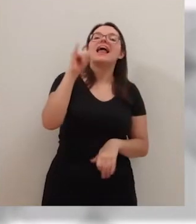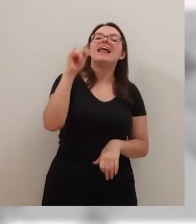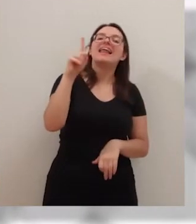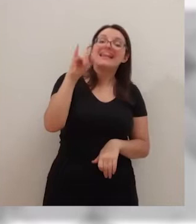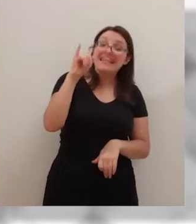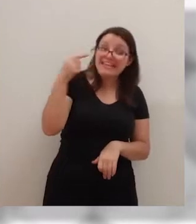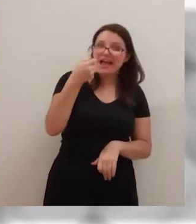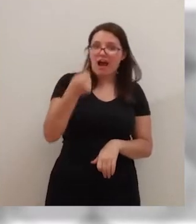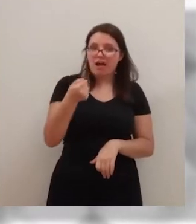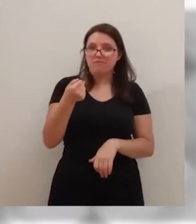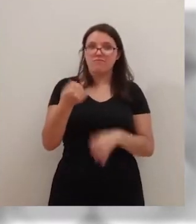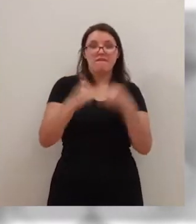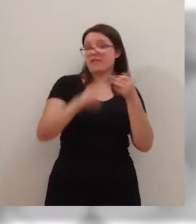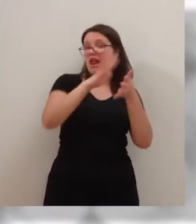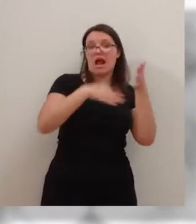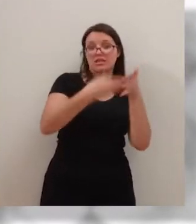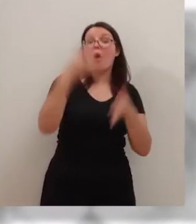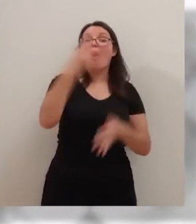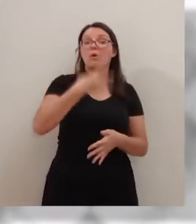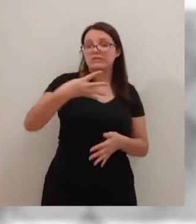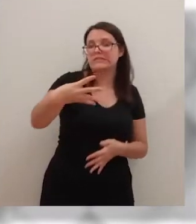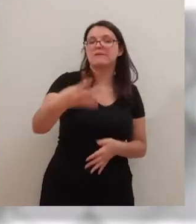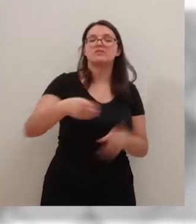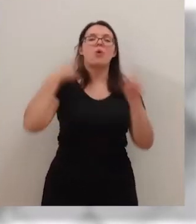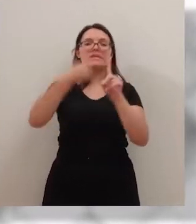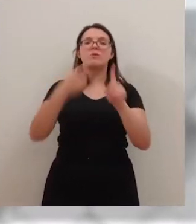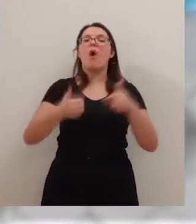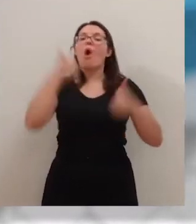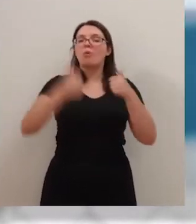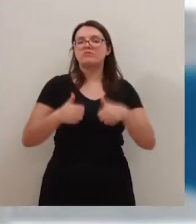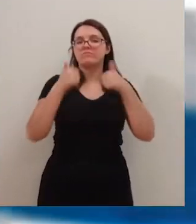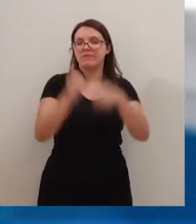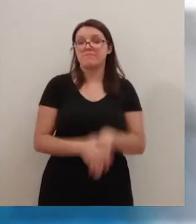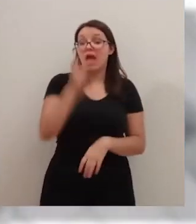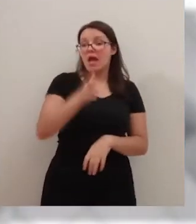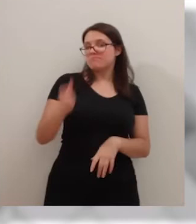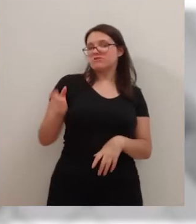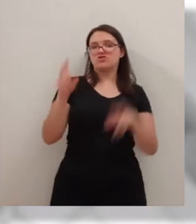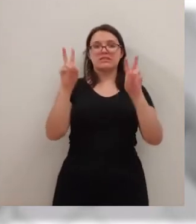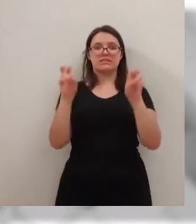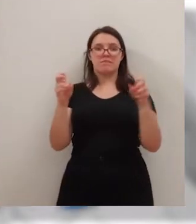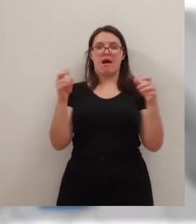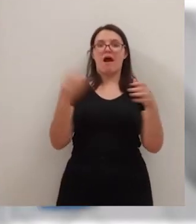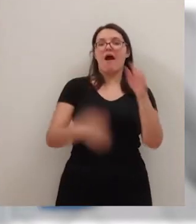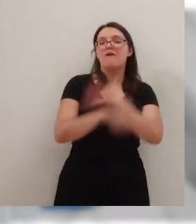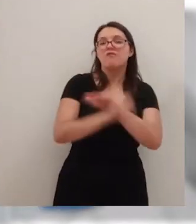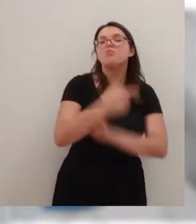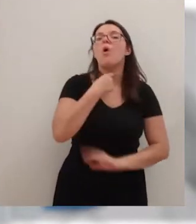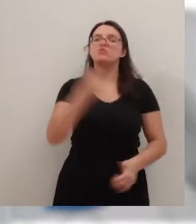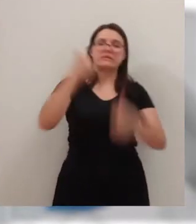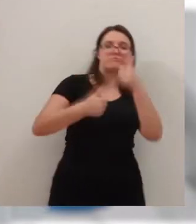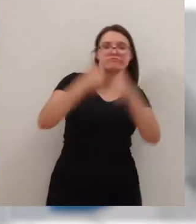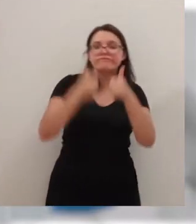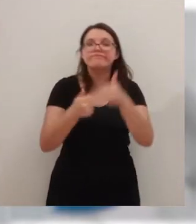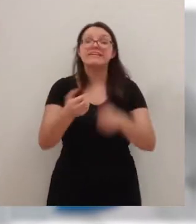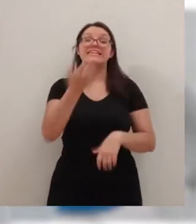calendario, cuatro semanas por delante, para que comience la competición. Los que nos dedicamos a esto lo que nos gusta es competir y, como